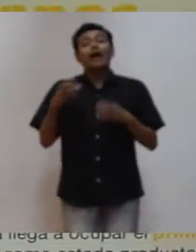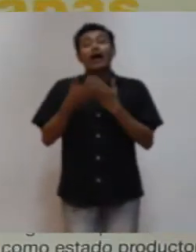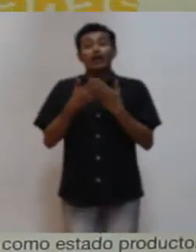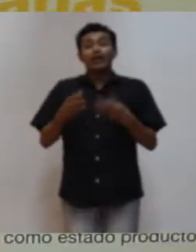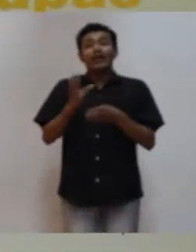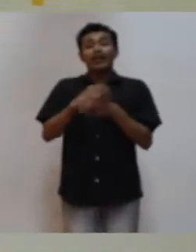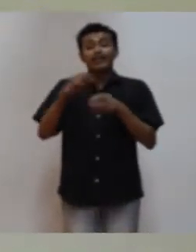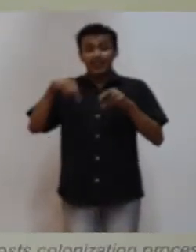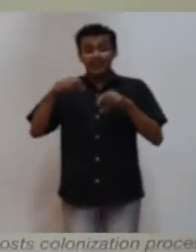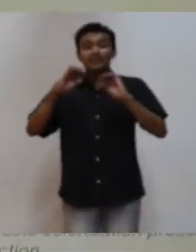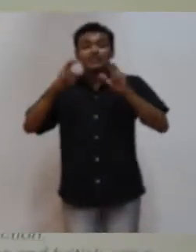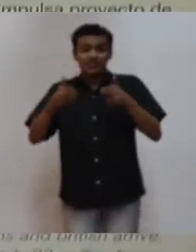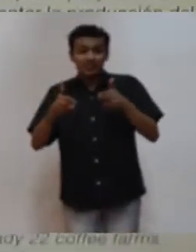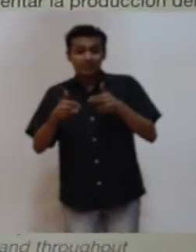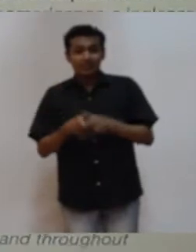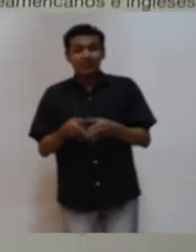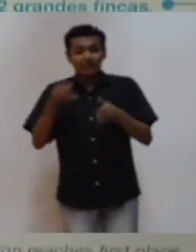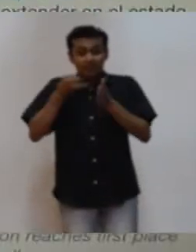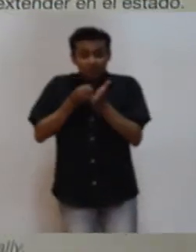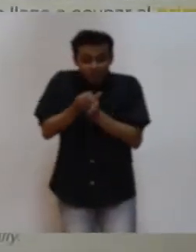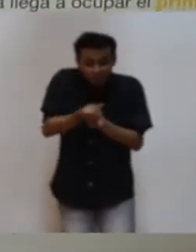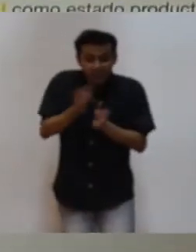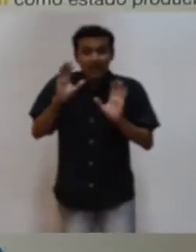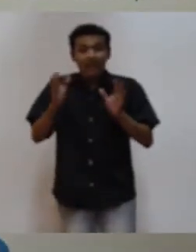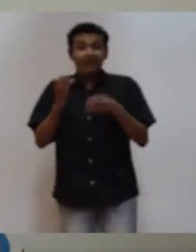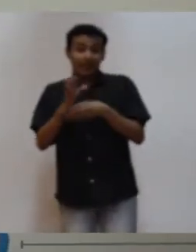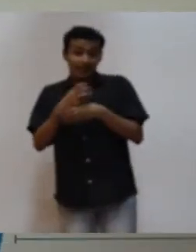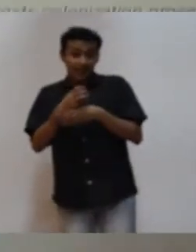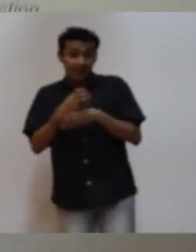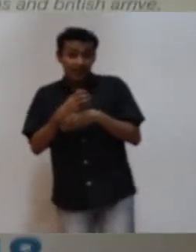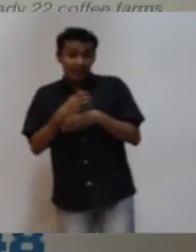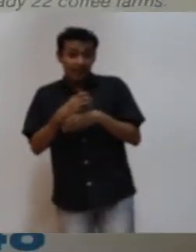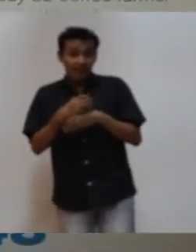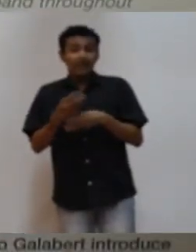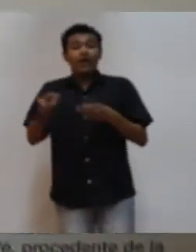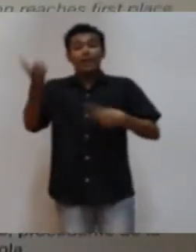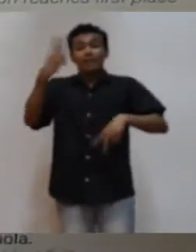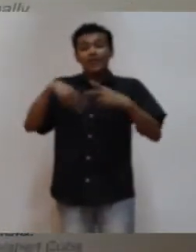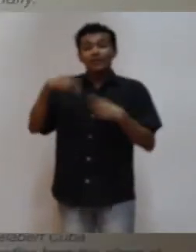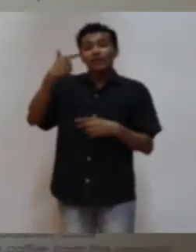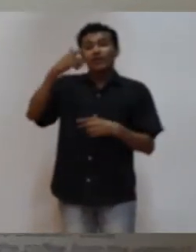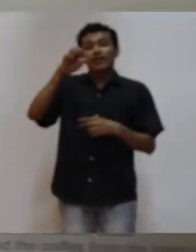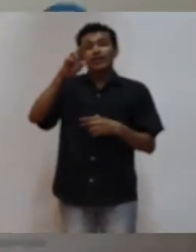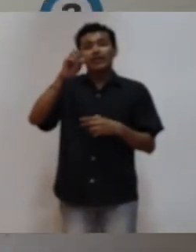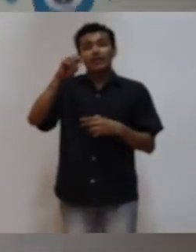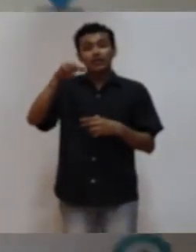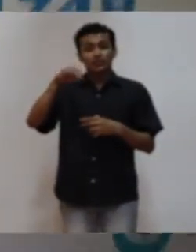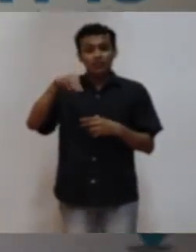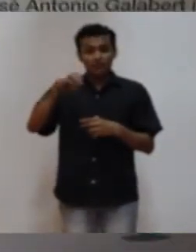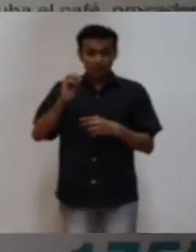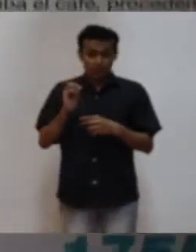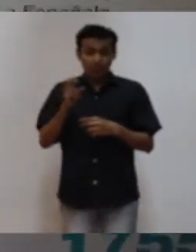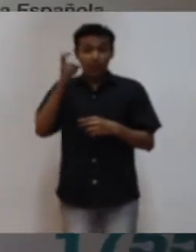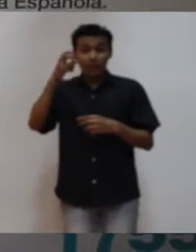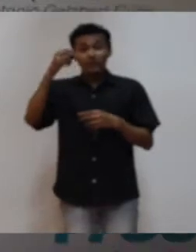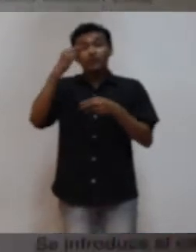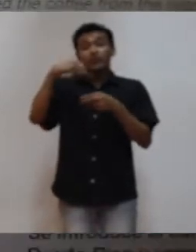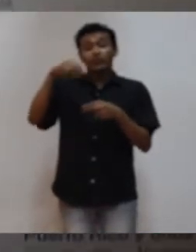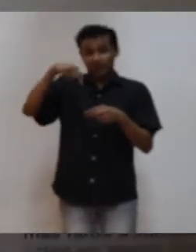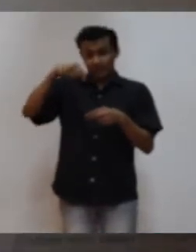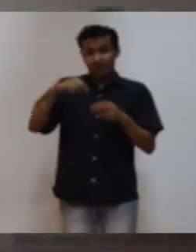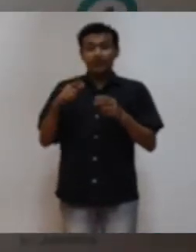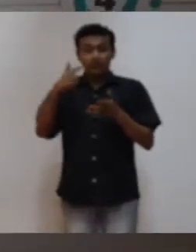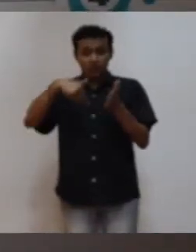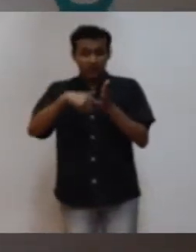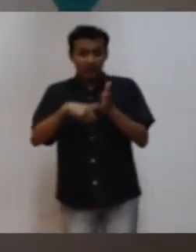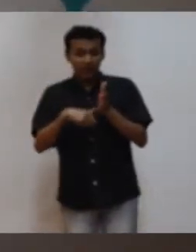café a Chiapas fue mediante Jerónimo Manquinelli, por ello esta sala lleva su nombre. Este personaje plantó en